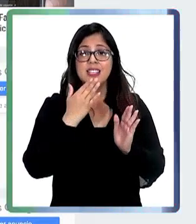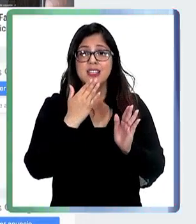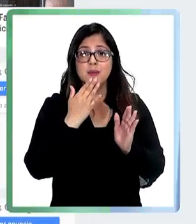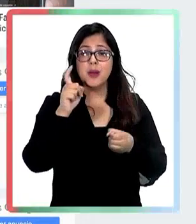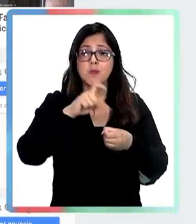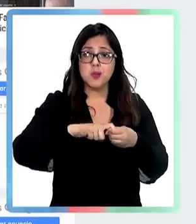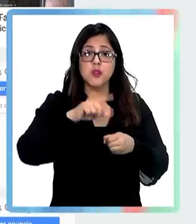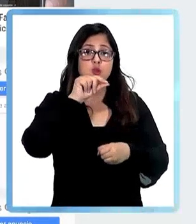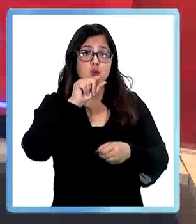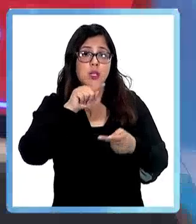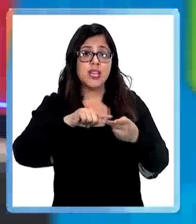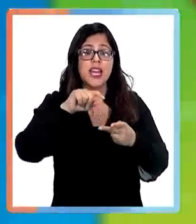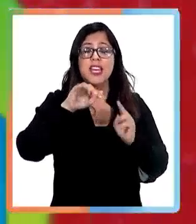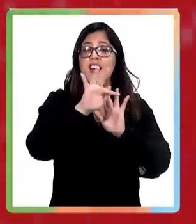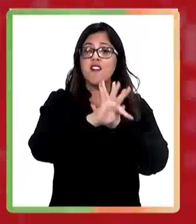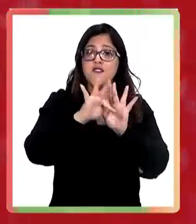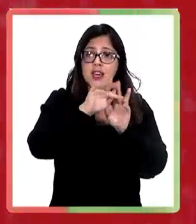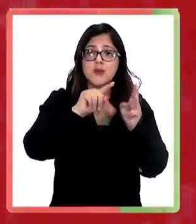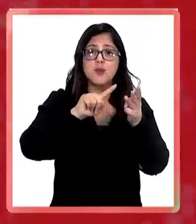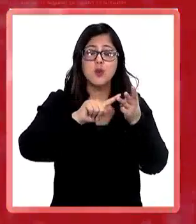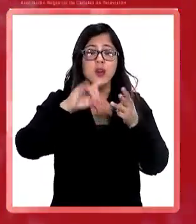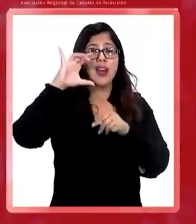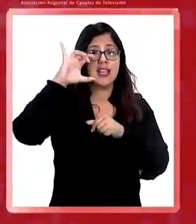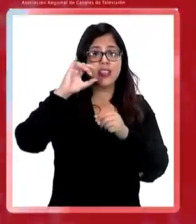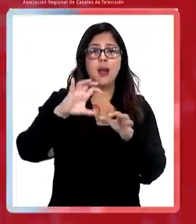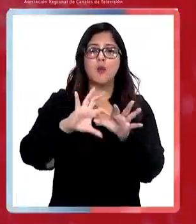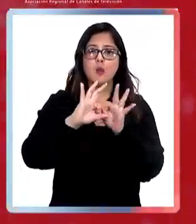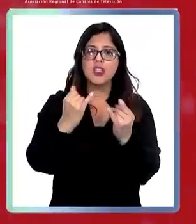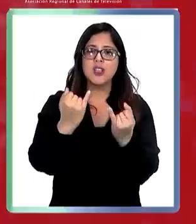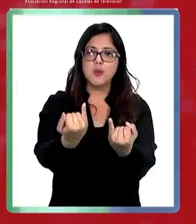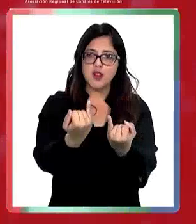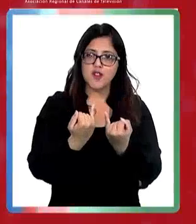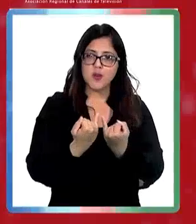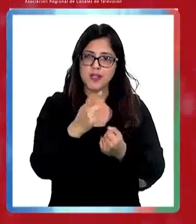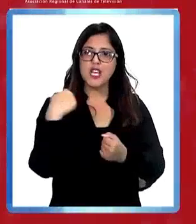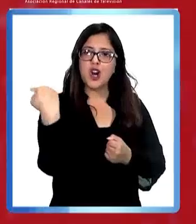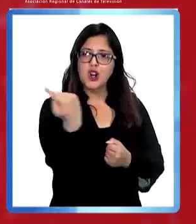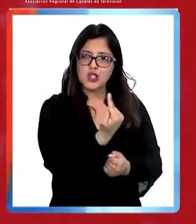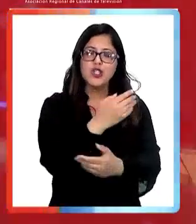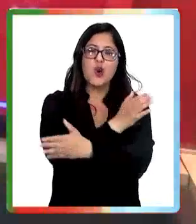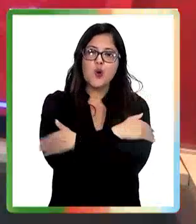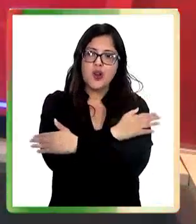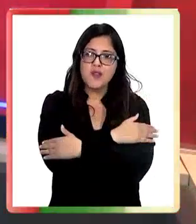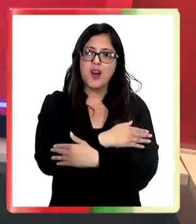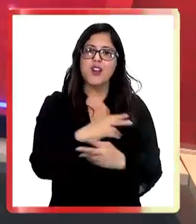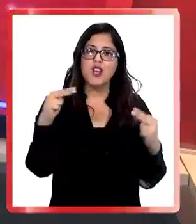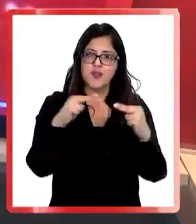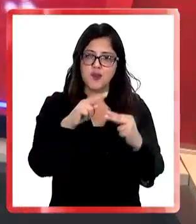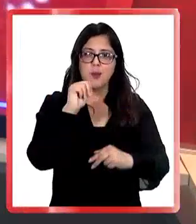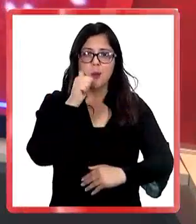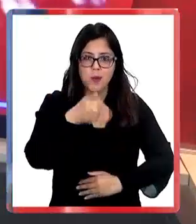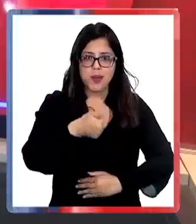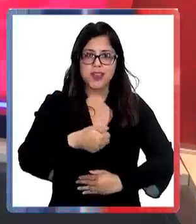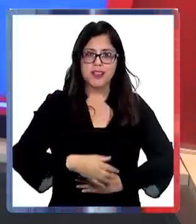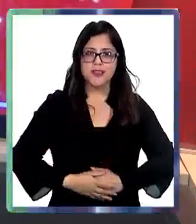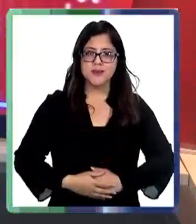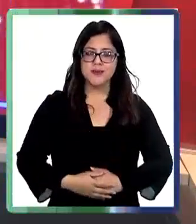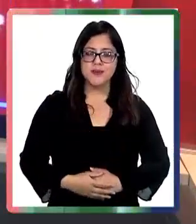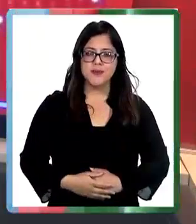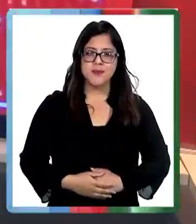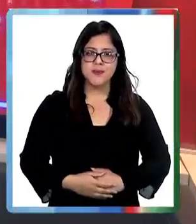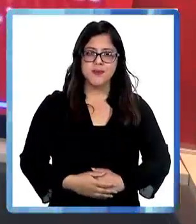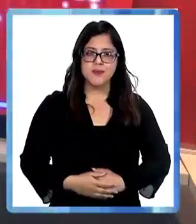.cl y seguirnos en Twitter, Facebook e Instagram. Gracias por informarse con nosotros, un abrazo y nos vemos mañana.